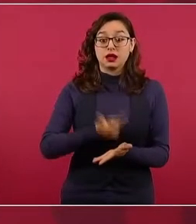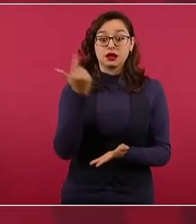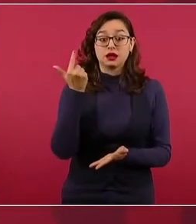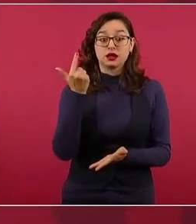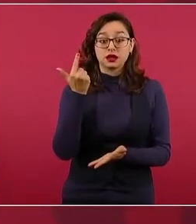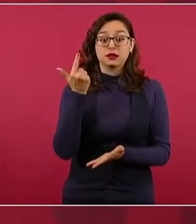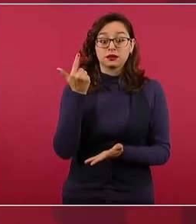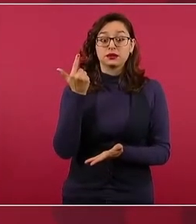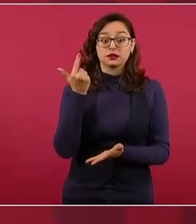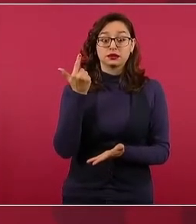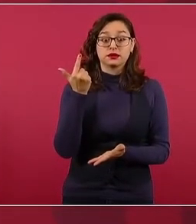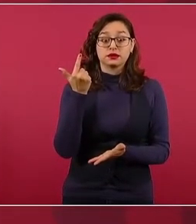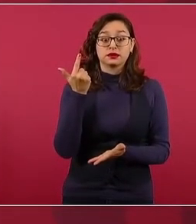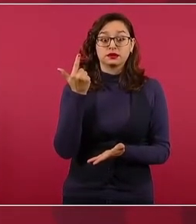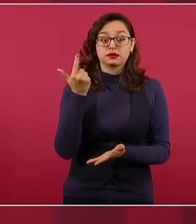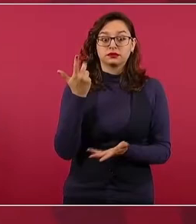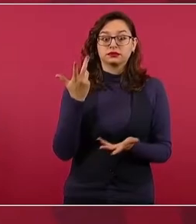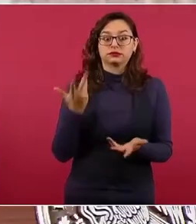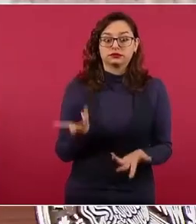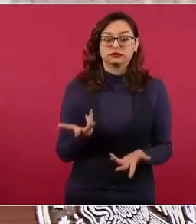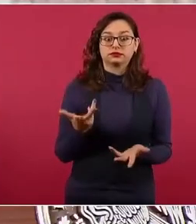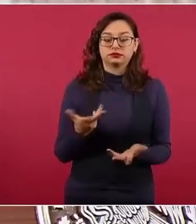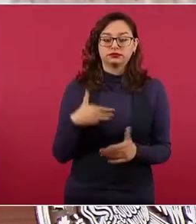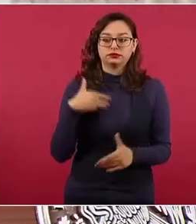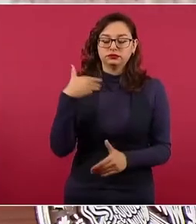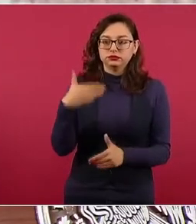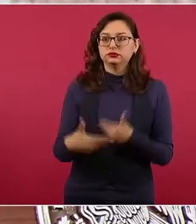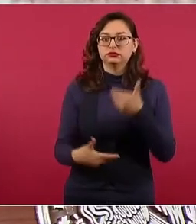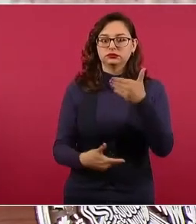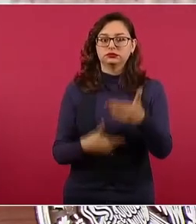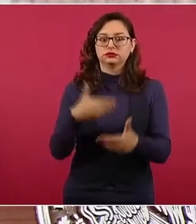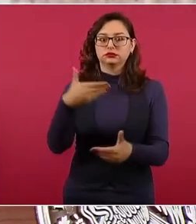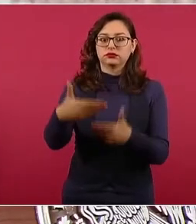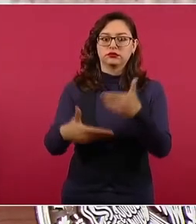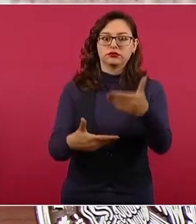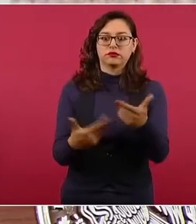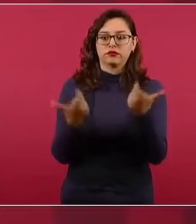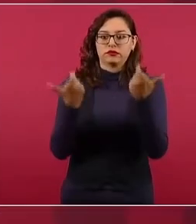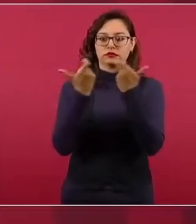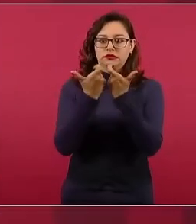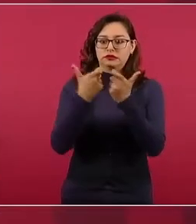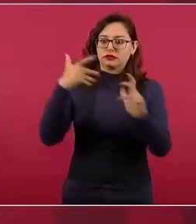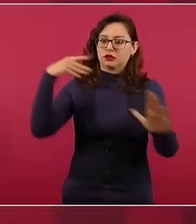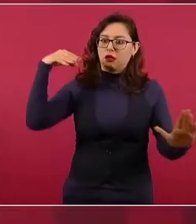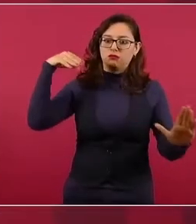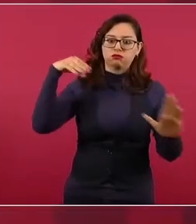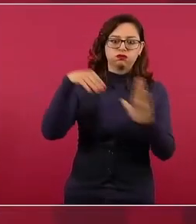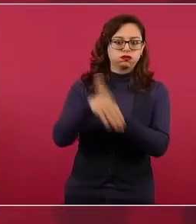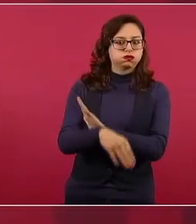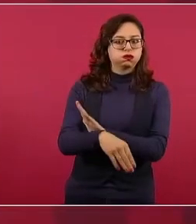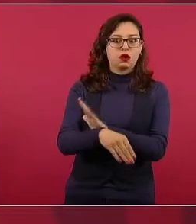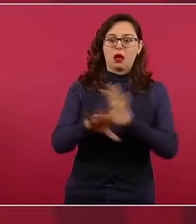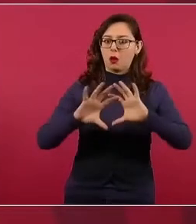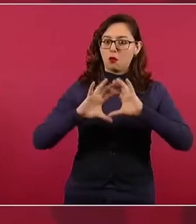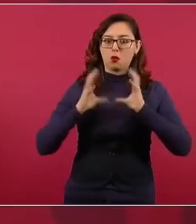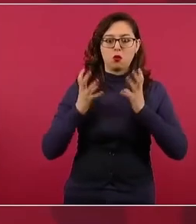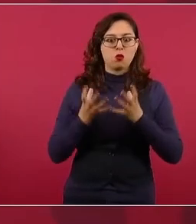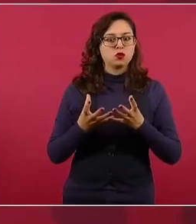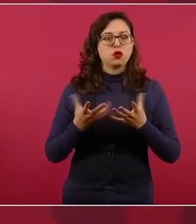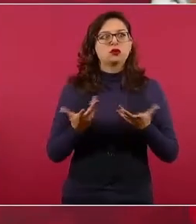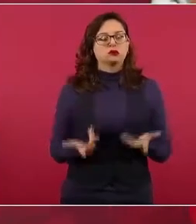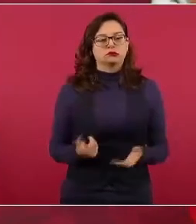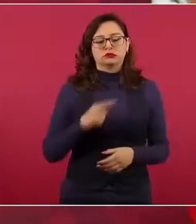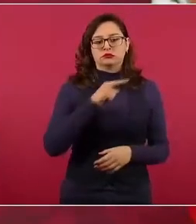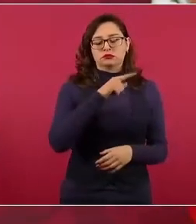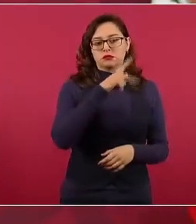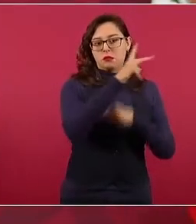agravamiento de la situación económica que nos afecta a las dos naciones.